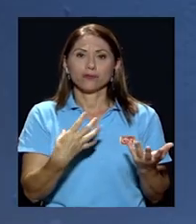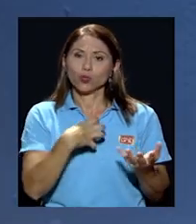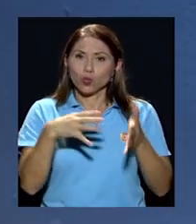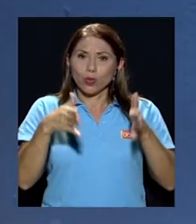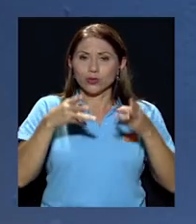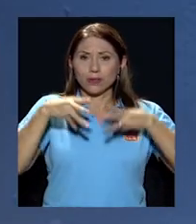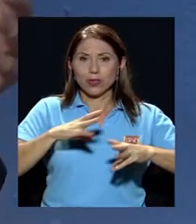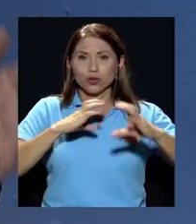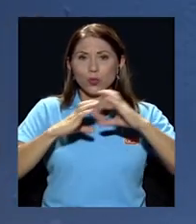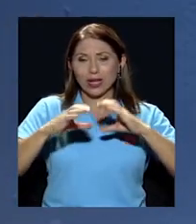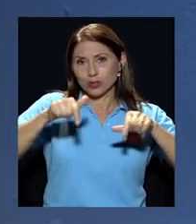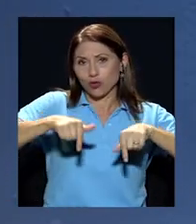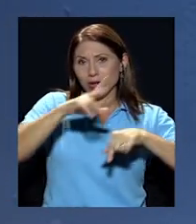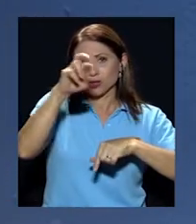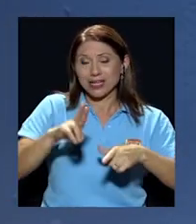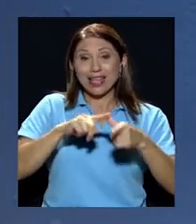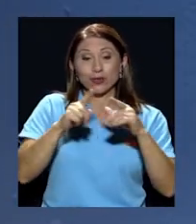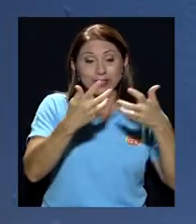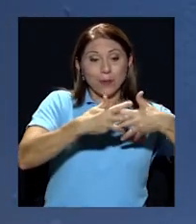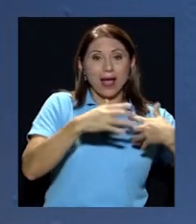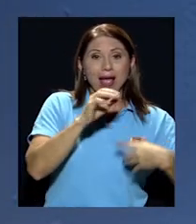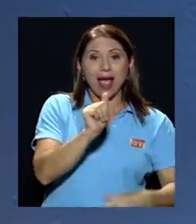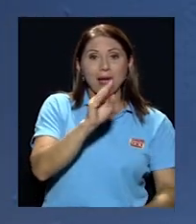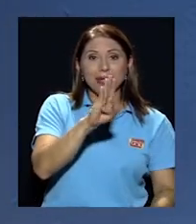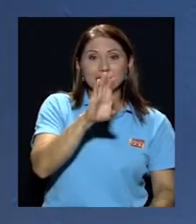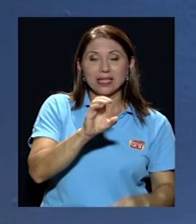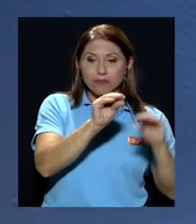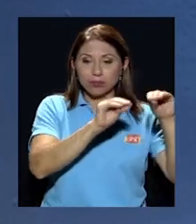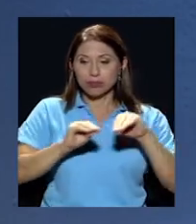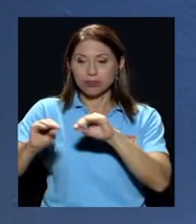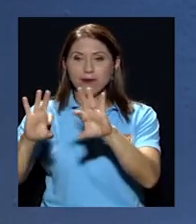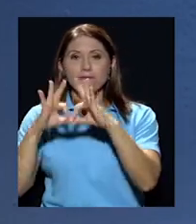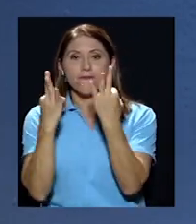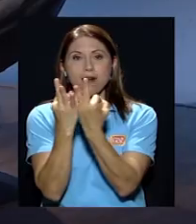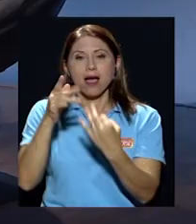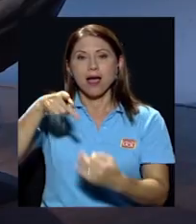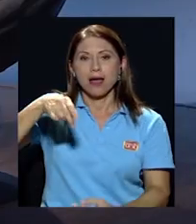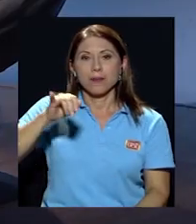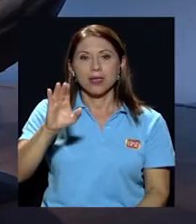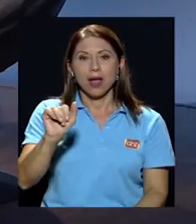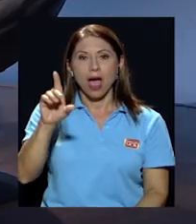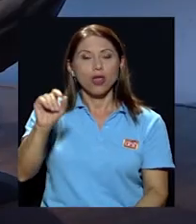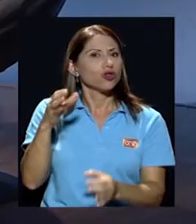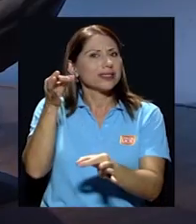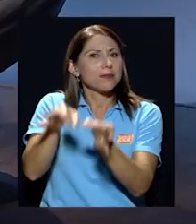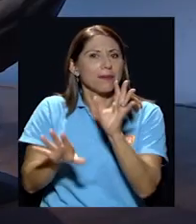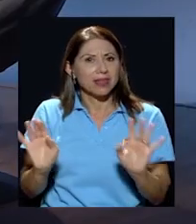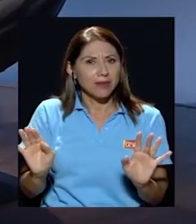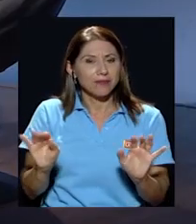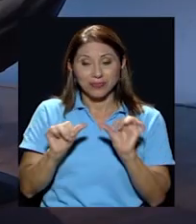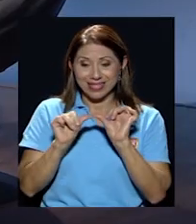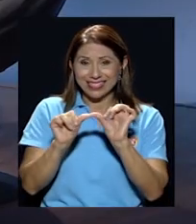de medios de comunicación en Costa Rica la ABC le trasladó sus acciones a la familia Picado simplemente y siguió en esa condición